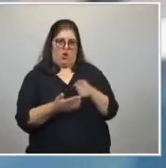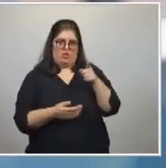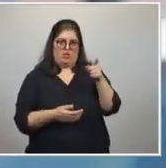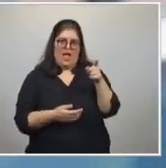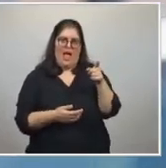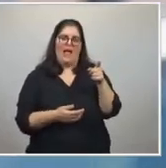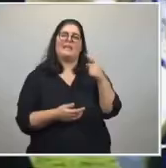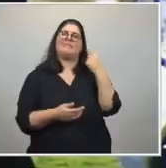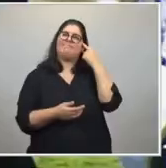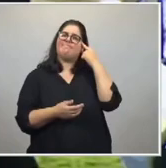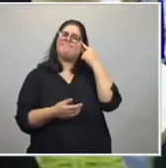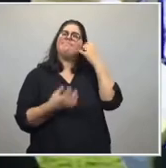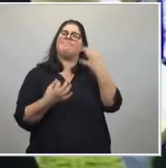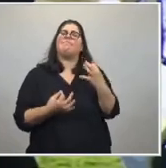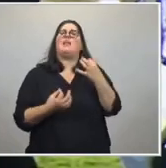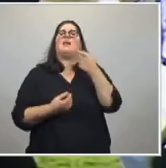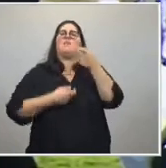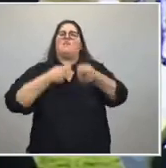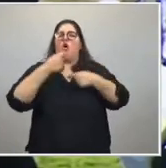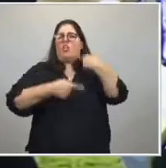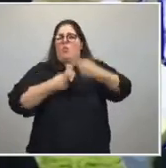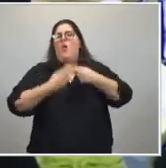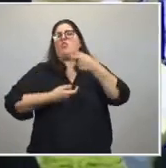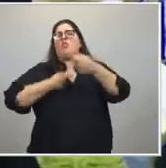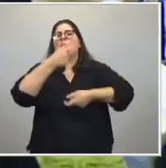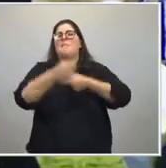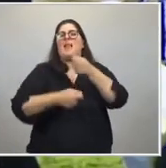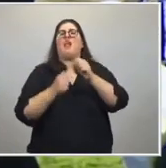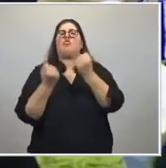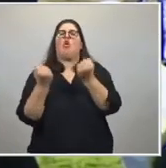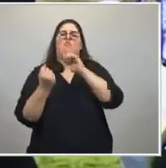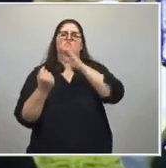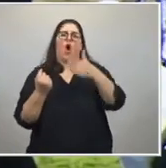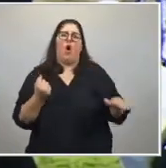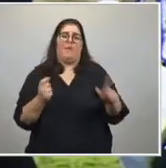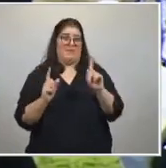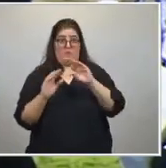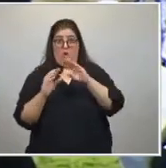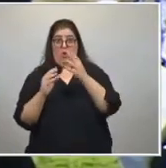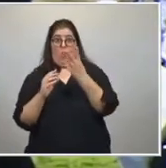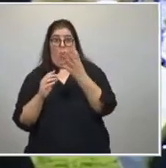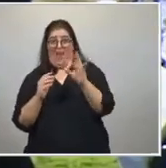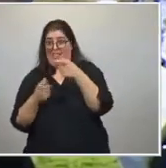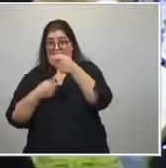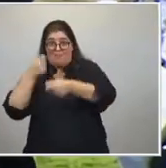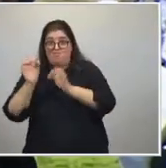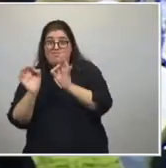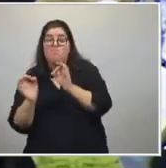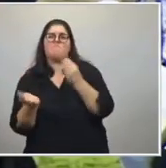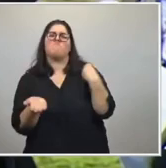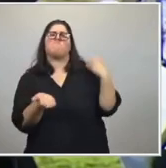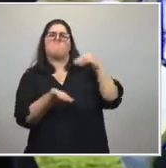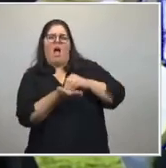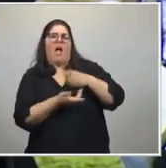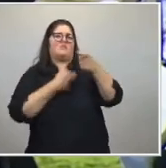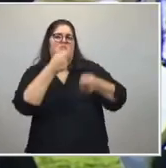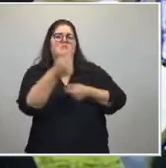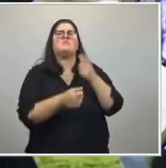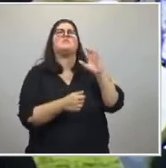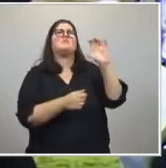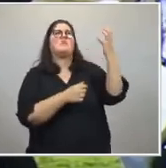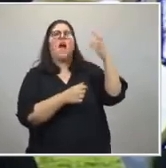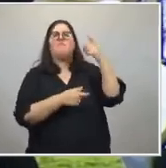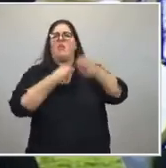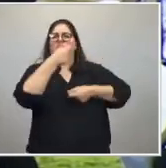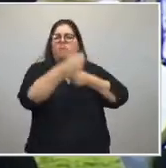para seguir comprando móviles como estos 40 para seguir comprando cámaras, para seguir